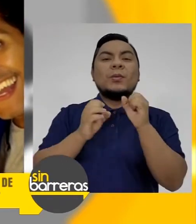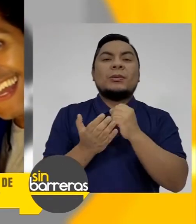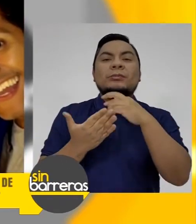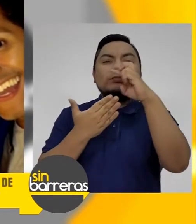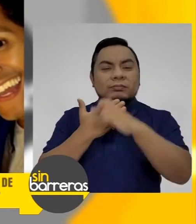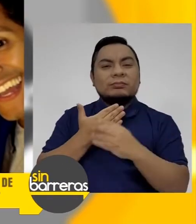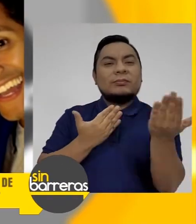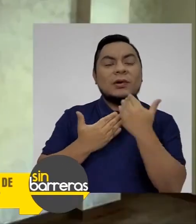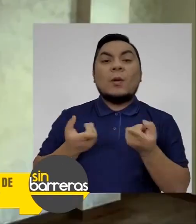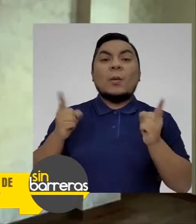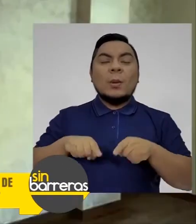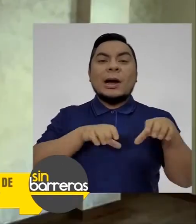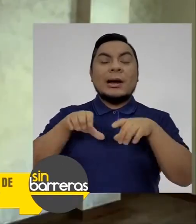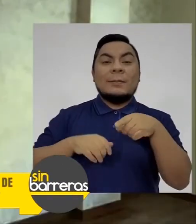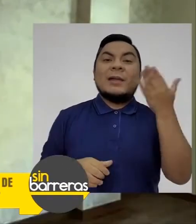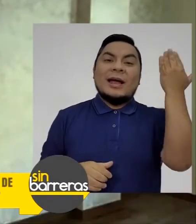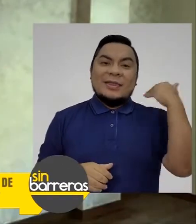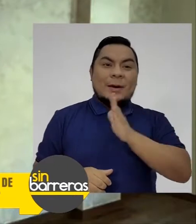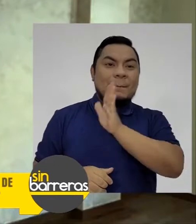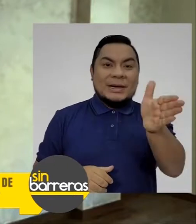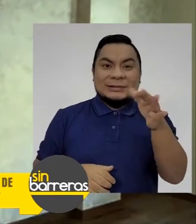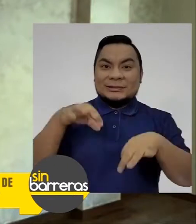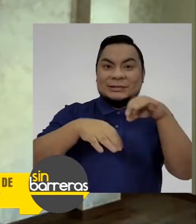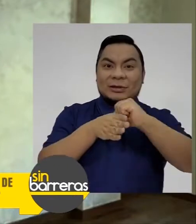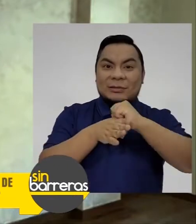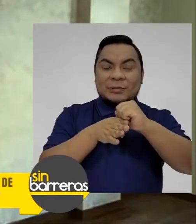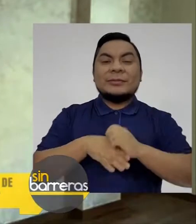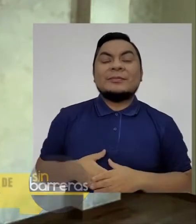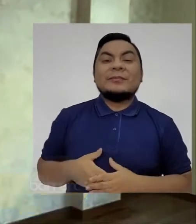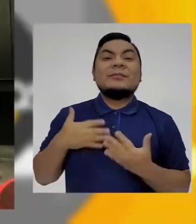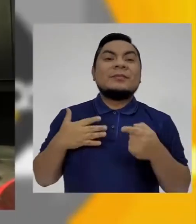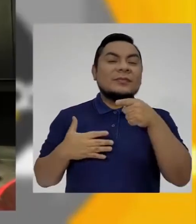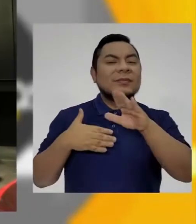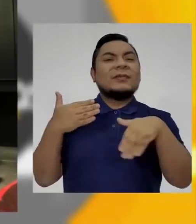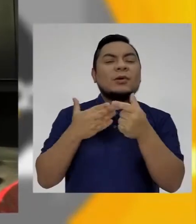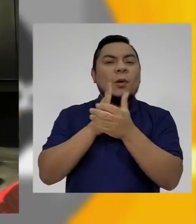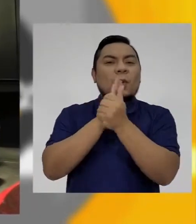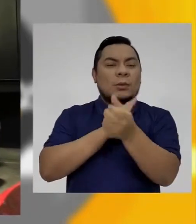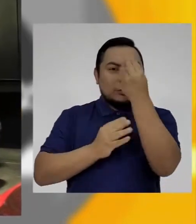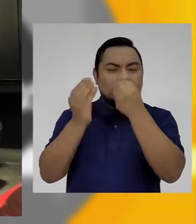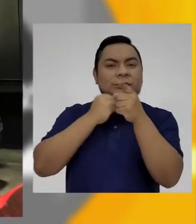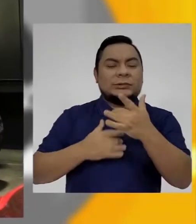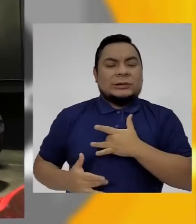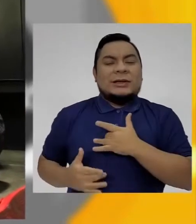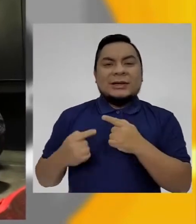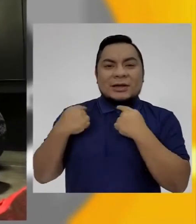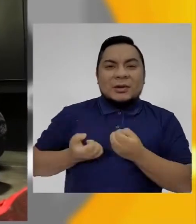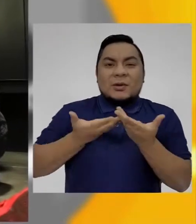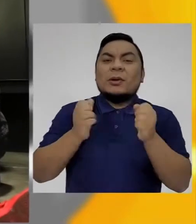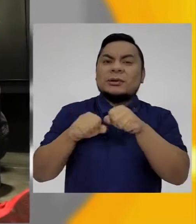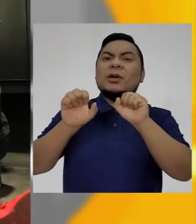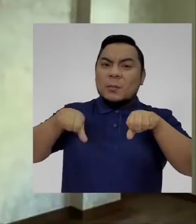cuando se hacía de manera presencial y su versatilidad, su